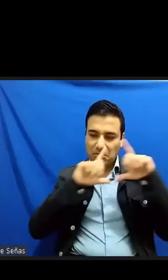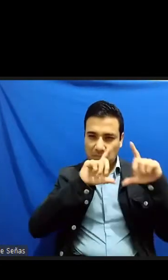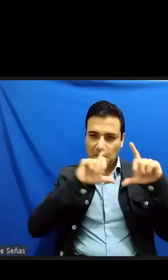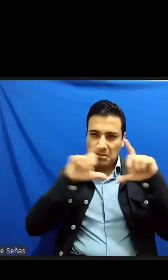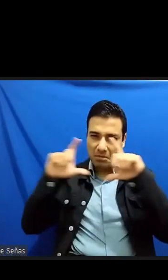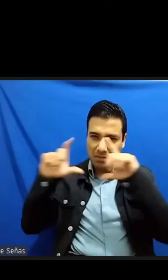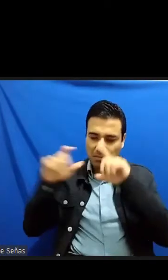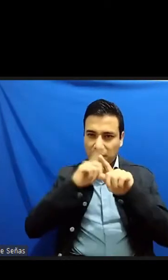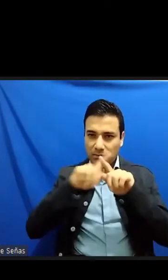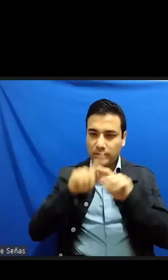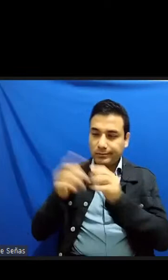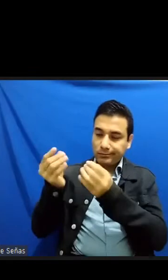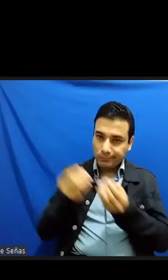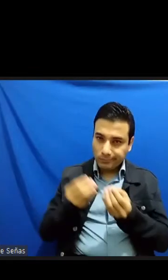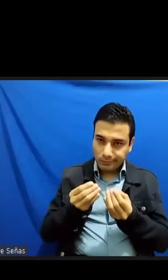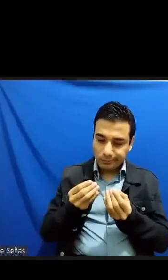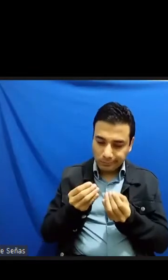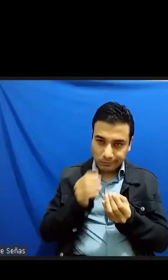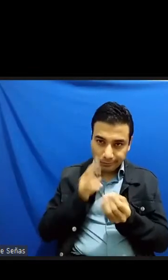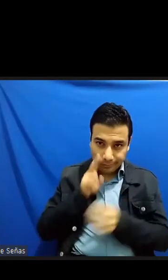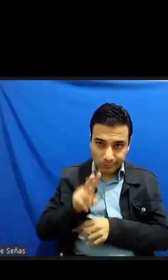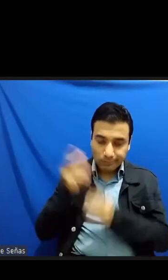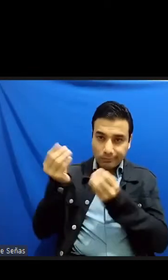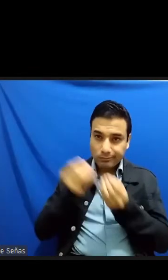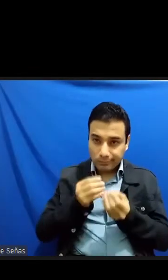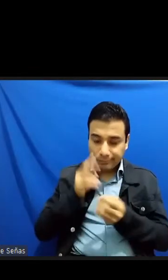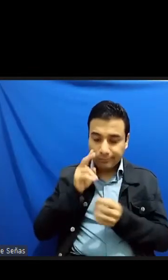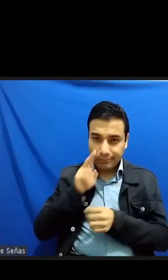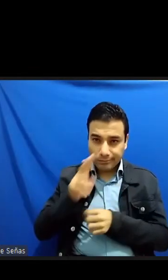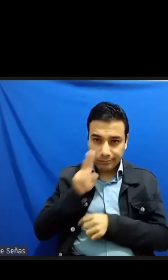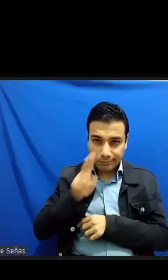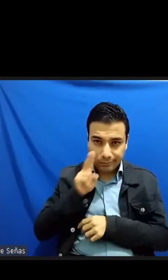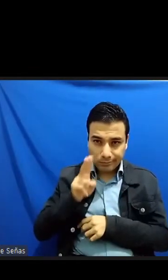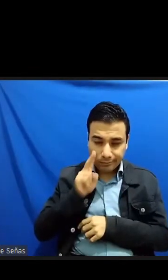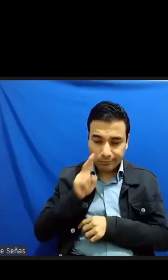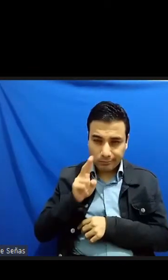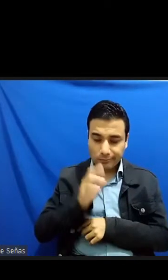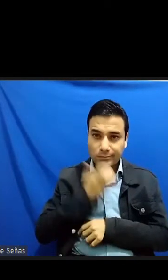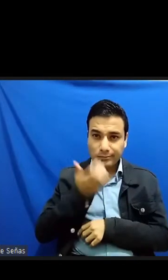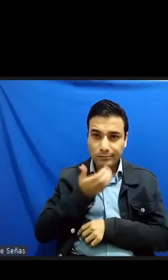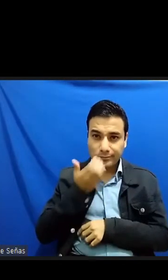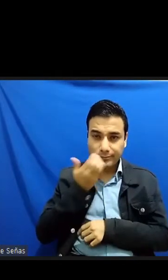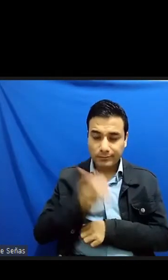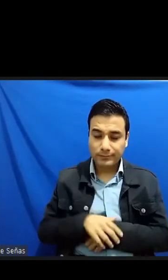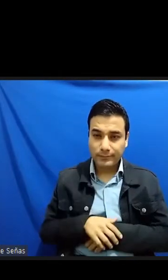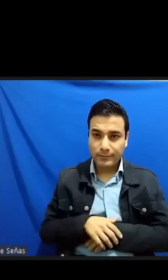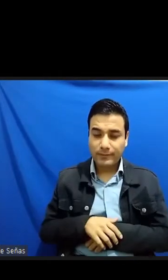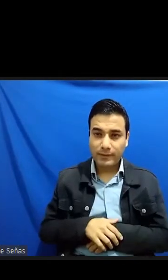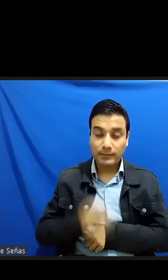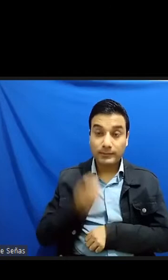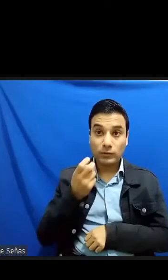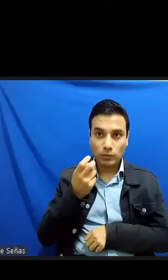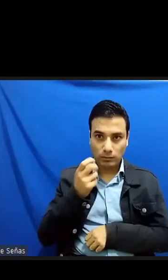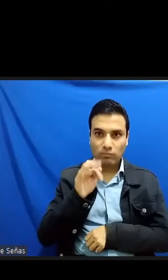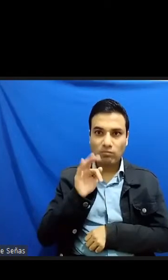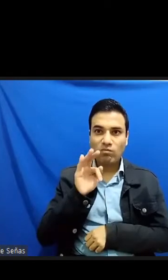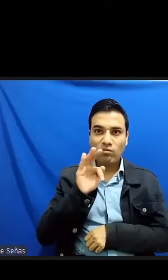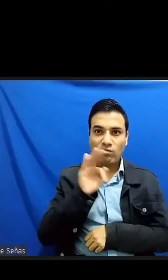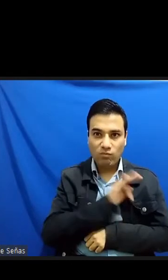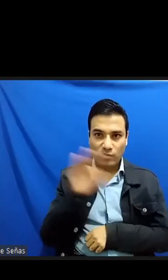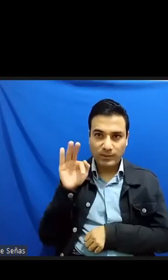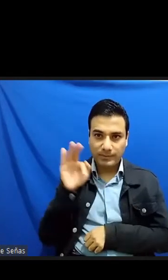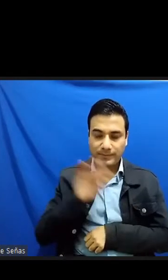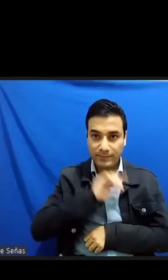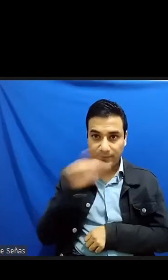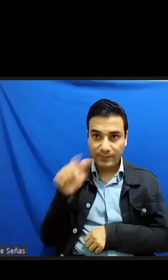mismo imaginario en el que su presencia daba la impresión de no caber era capaz de ofrecerle el material